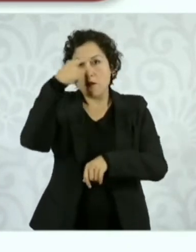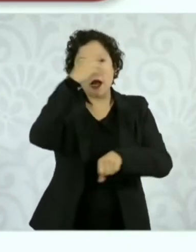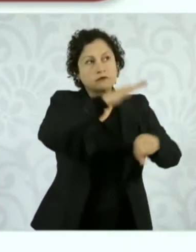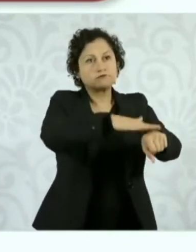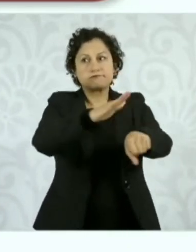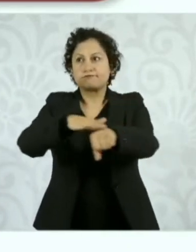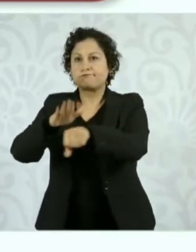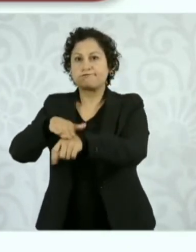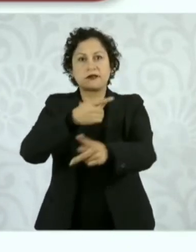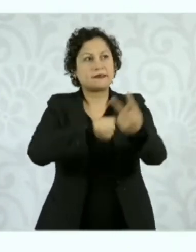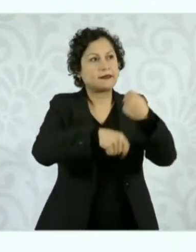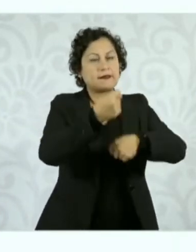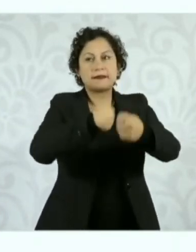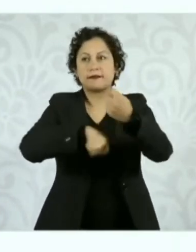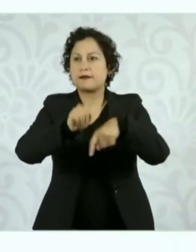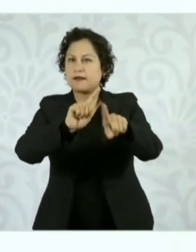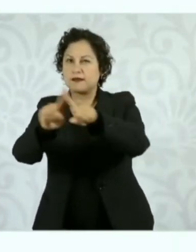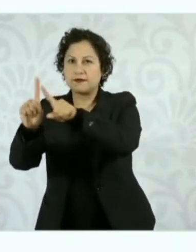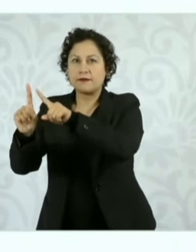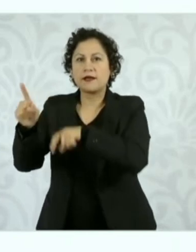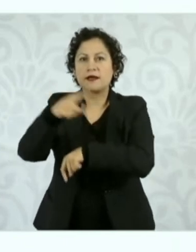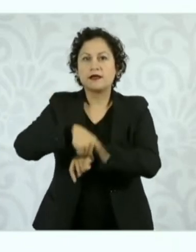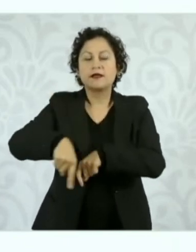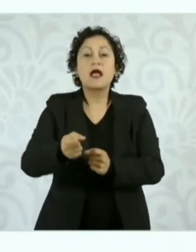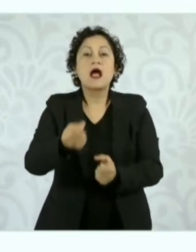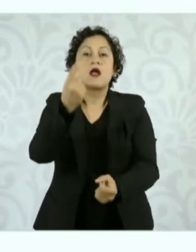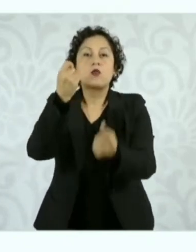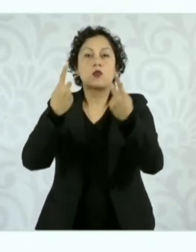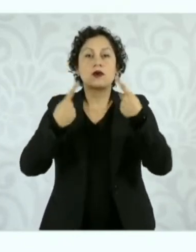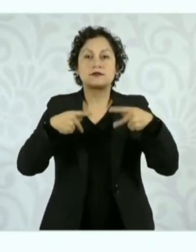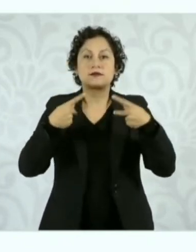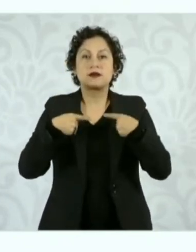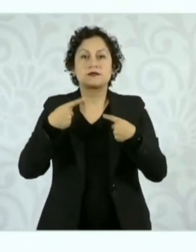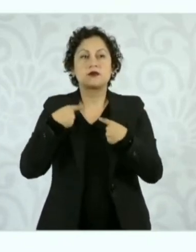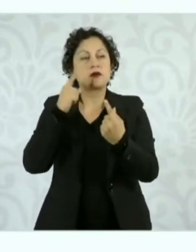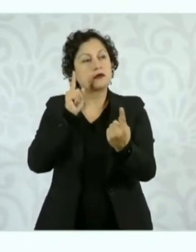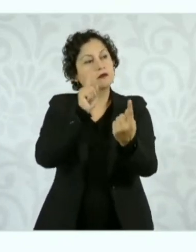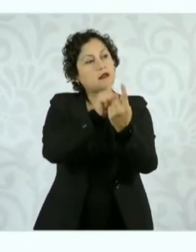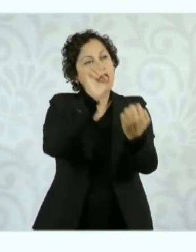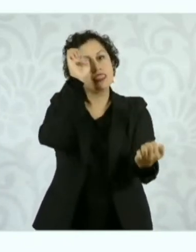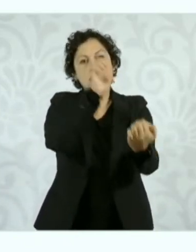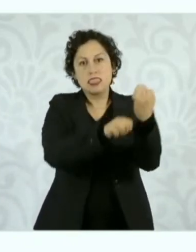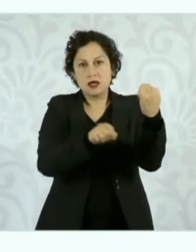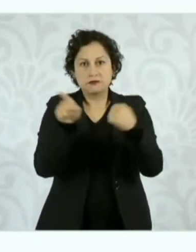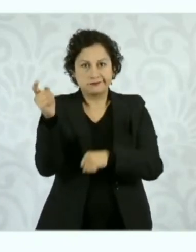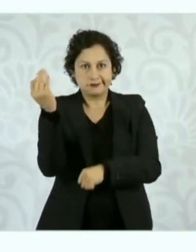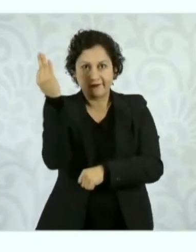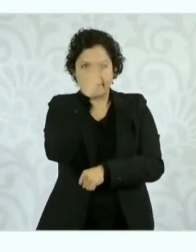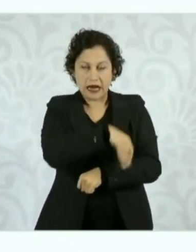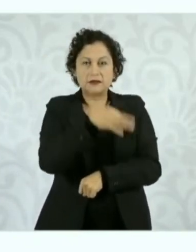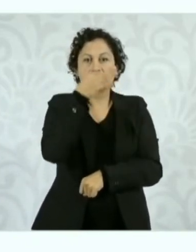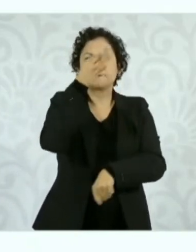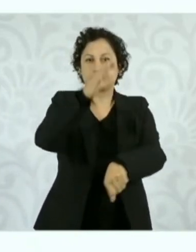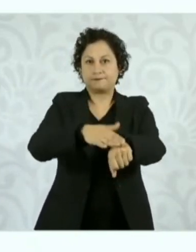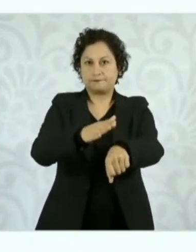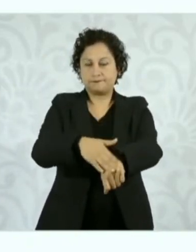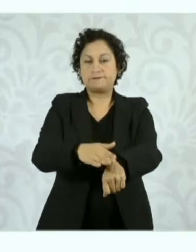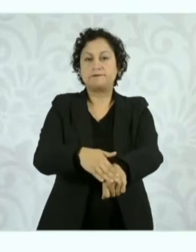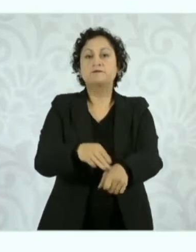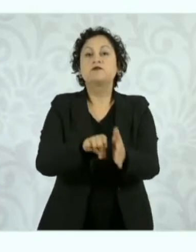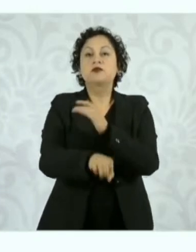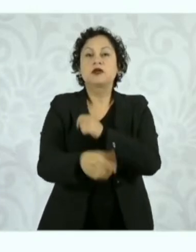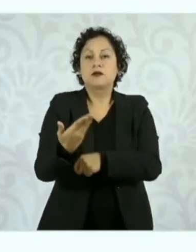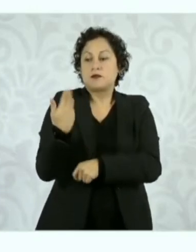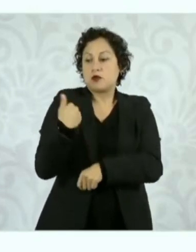denuncien a los verificadores falsos y eviten engaños. La semana pasada fue detenido un falso